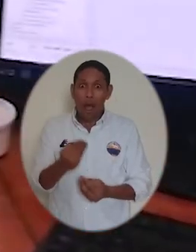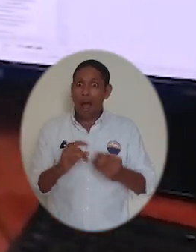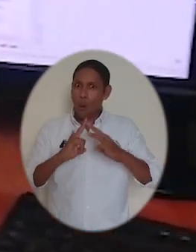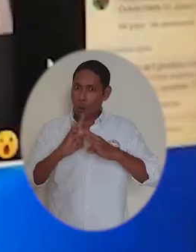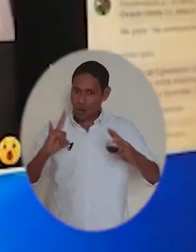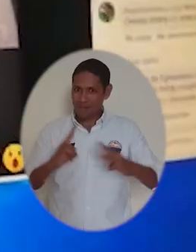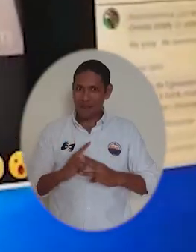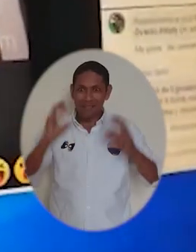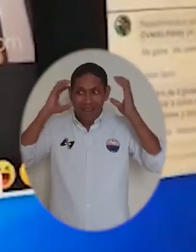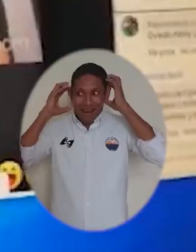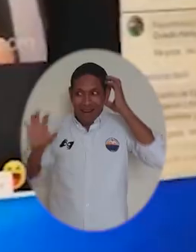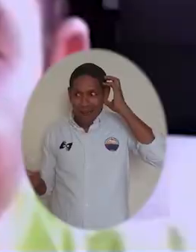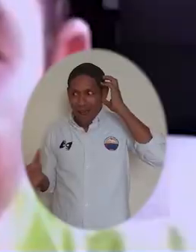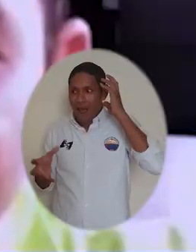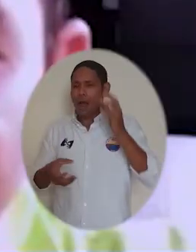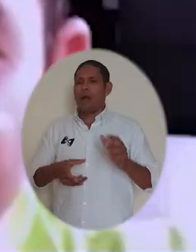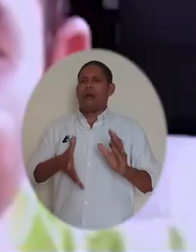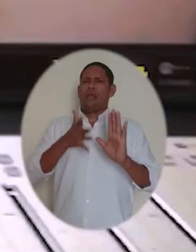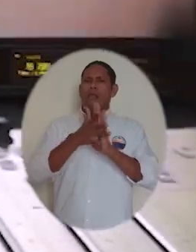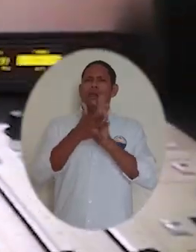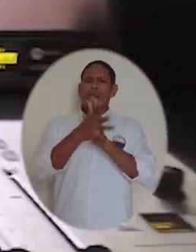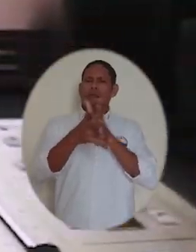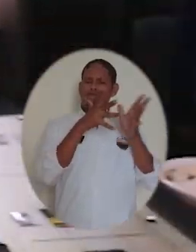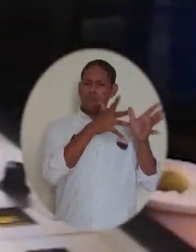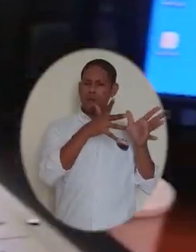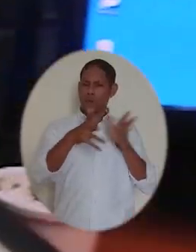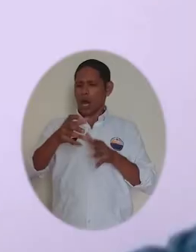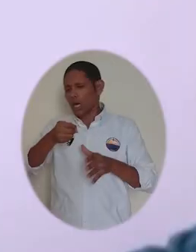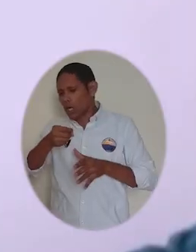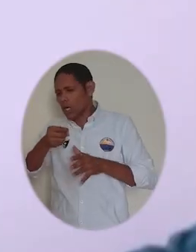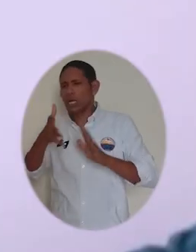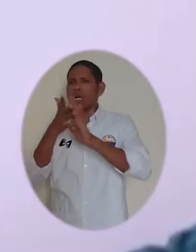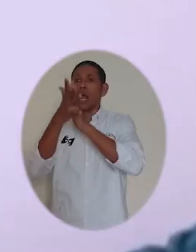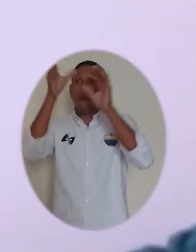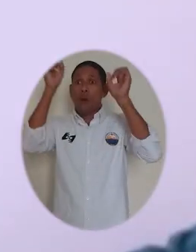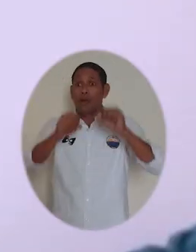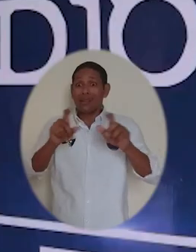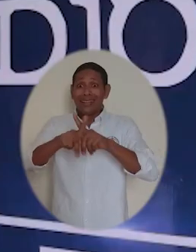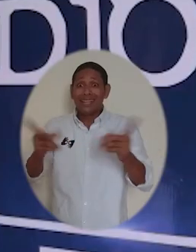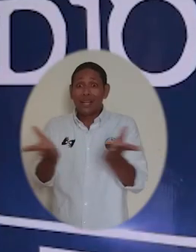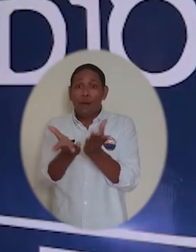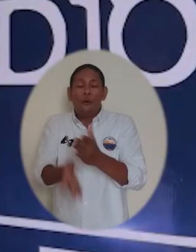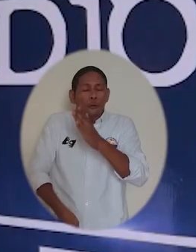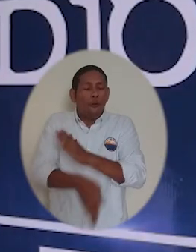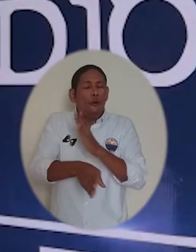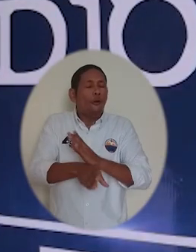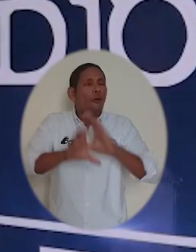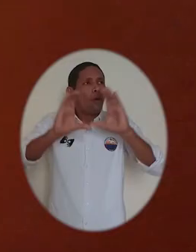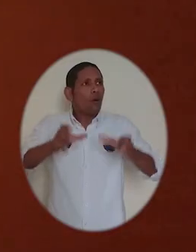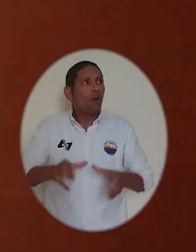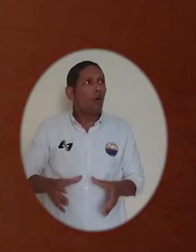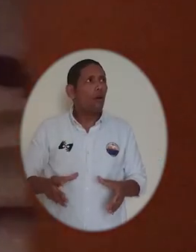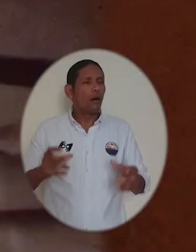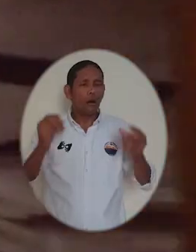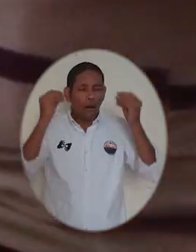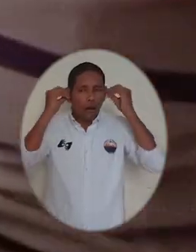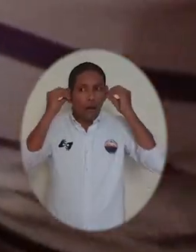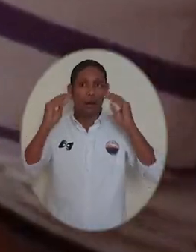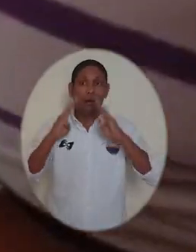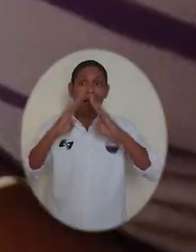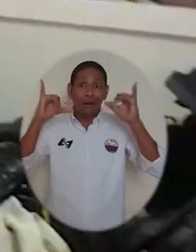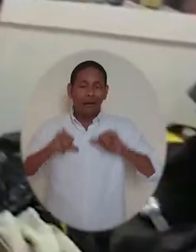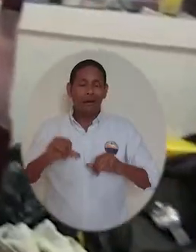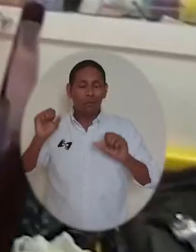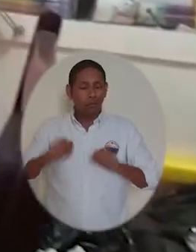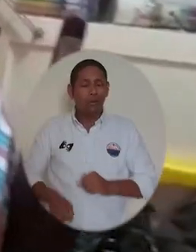ellos las ondas hercianas de Unimagdalena Radio para aportar de manera significativa a que los estudiantes puedan seguir recibiendo